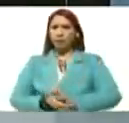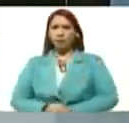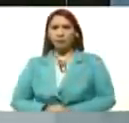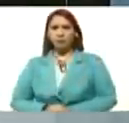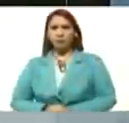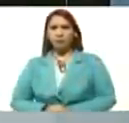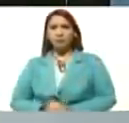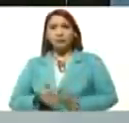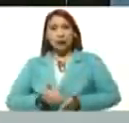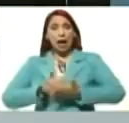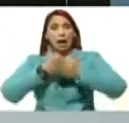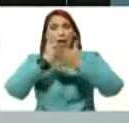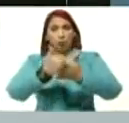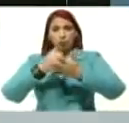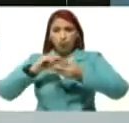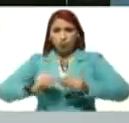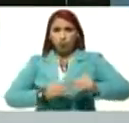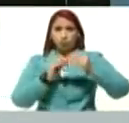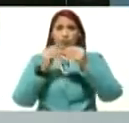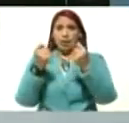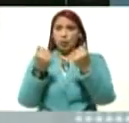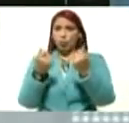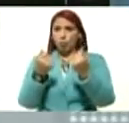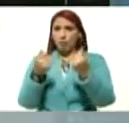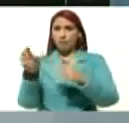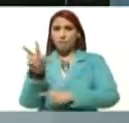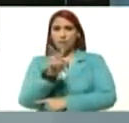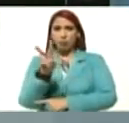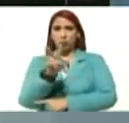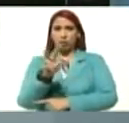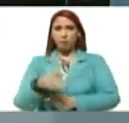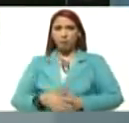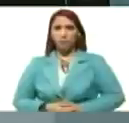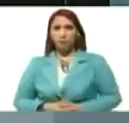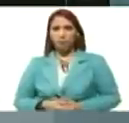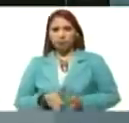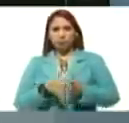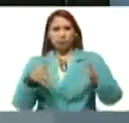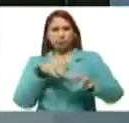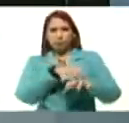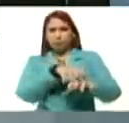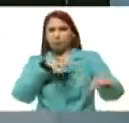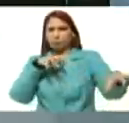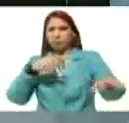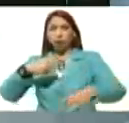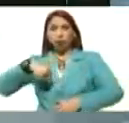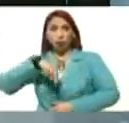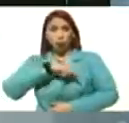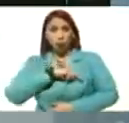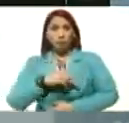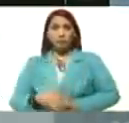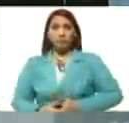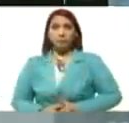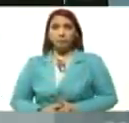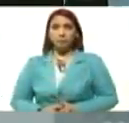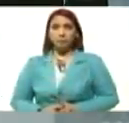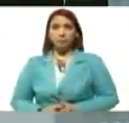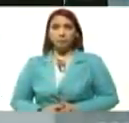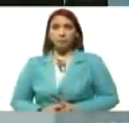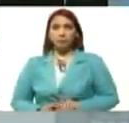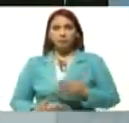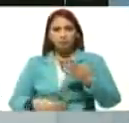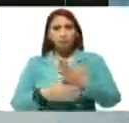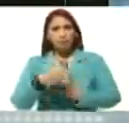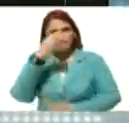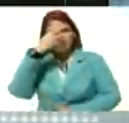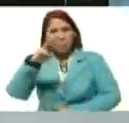ayude a la recuperación económica, de Venezuela, la inmensa mayoría, y nosotros, vamos a